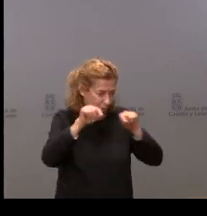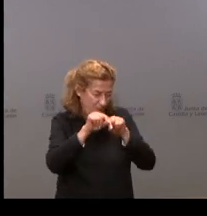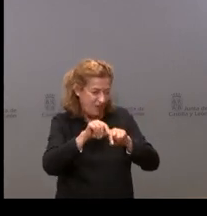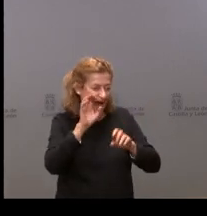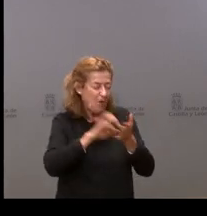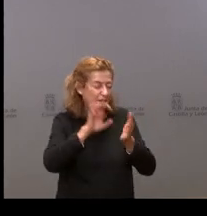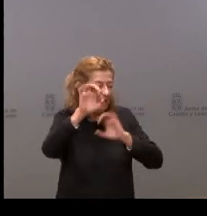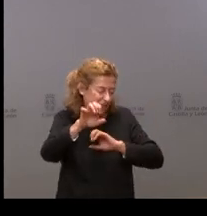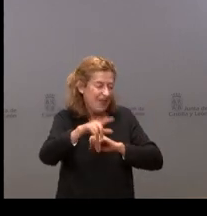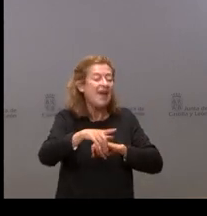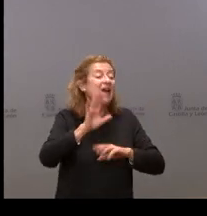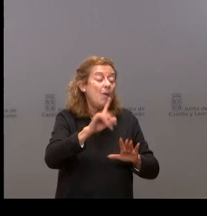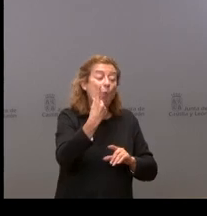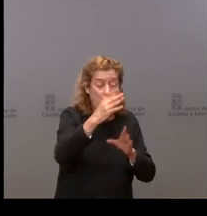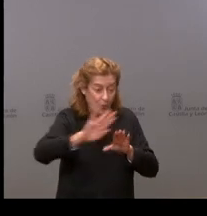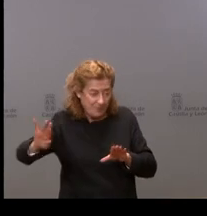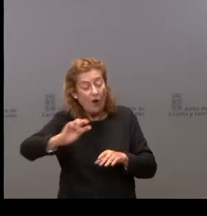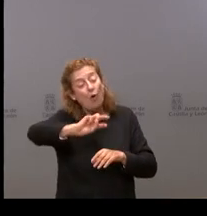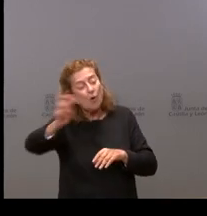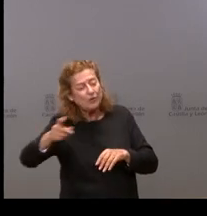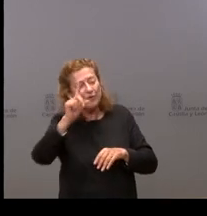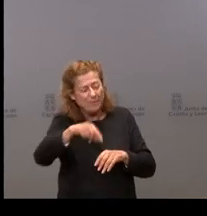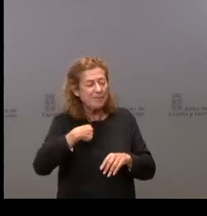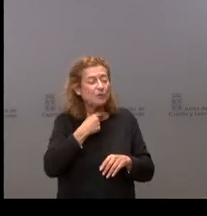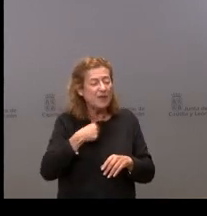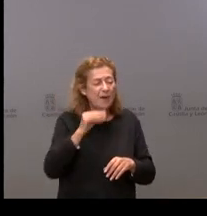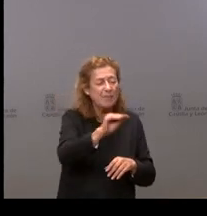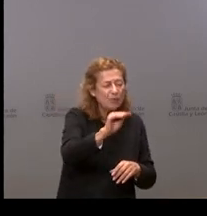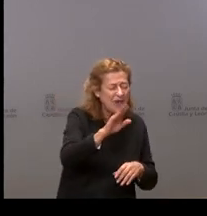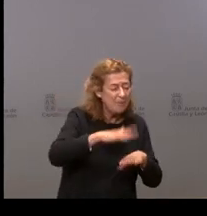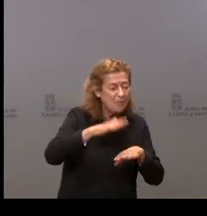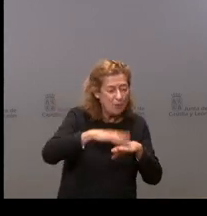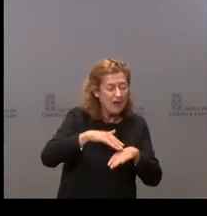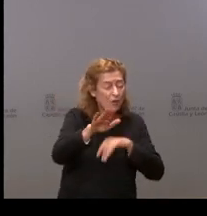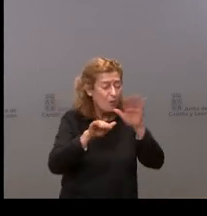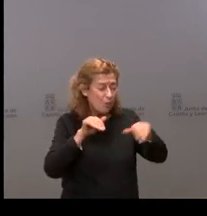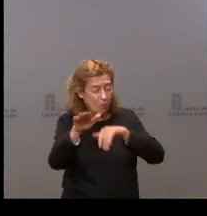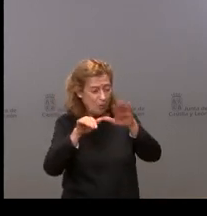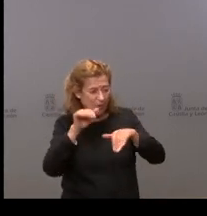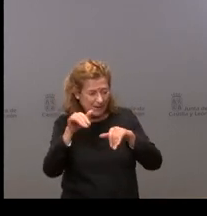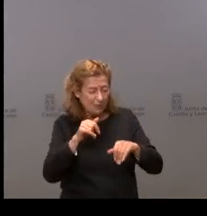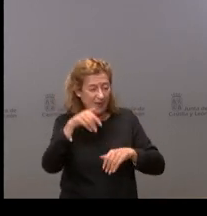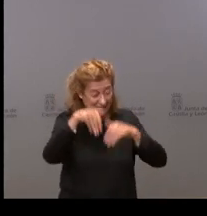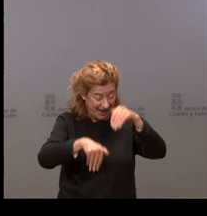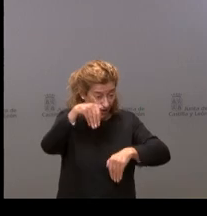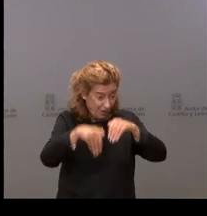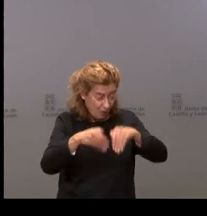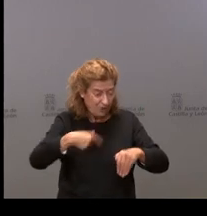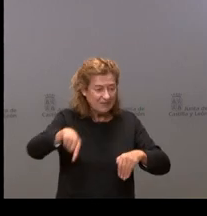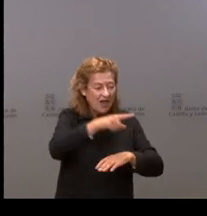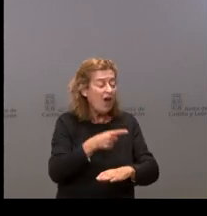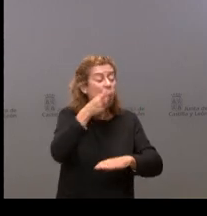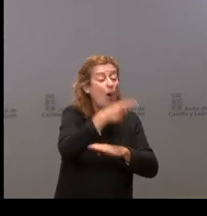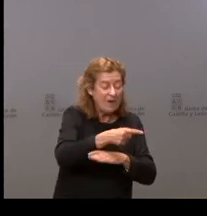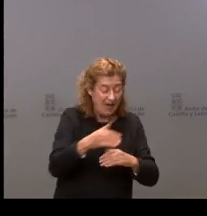comunidad autónoma. Eso, por un lado. Y, por otro lado, también me gustaría preguntarles, porque la convocatoria de elecciones obligó a aplazar